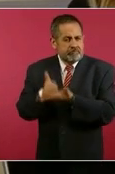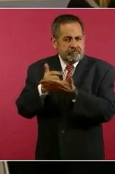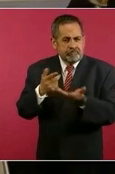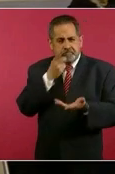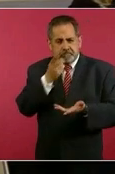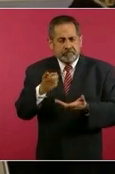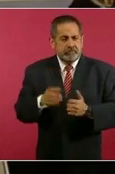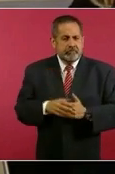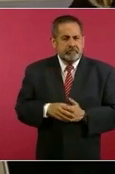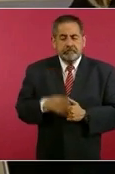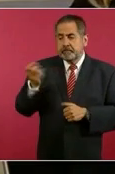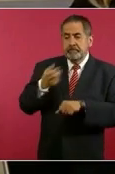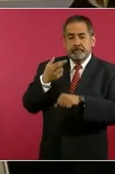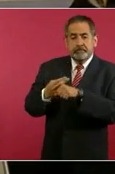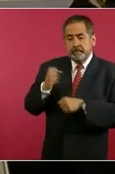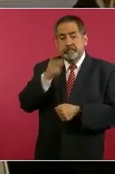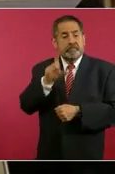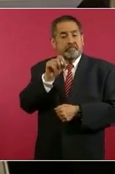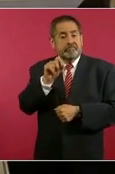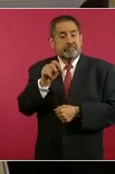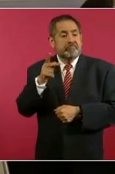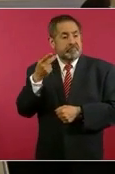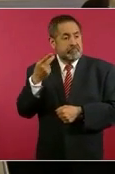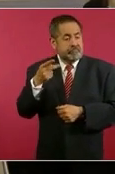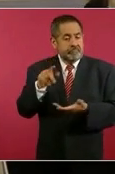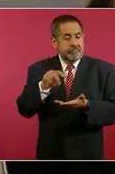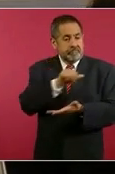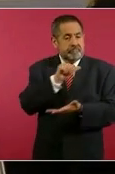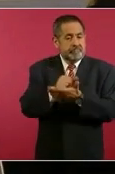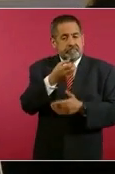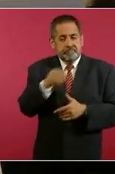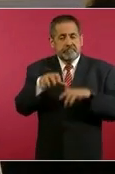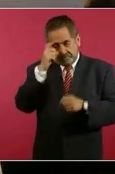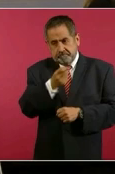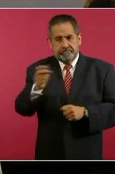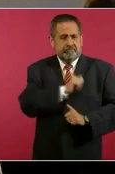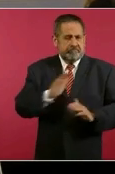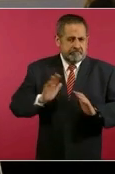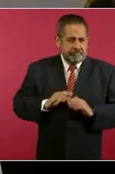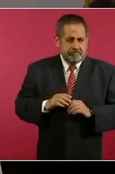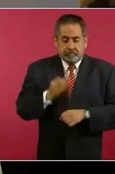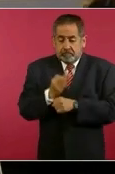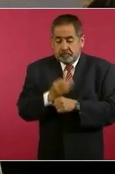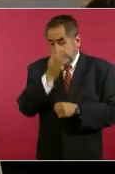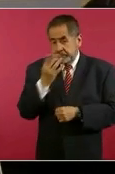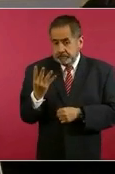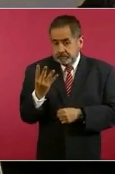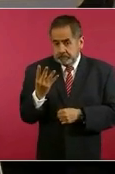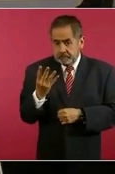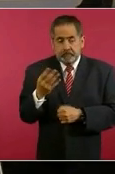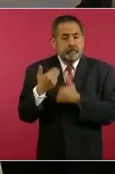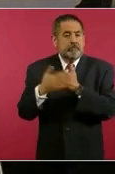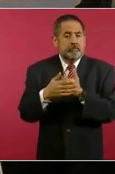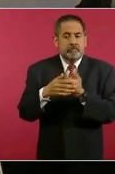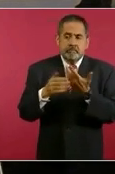El subsecretario Encinas habló de 20 órdenes de aprehensión contra militares. Hasta ahorita se han ejecutado solo cuatro. ¿Hasta dónde la Secretaría de Defensa Nacional va